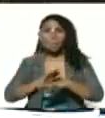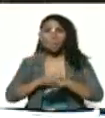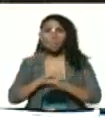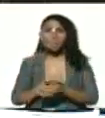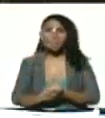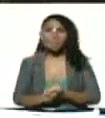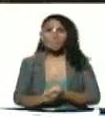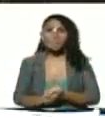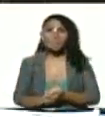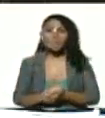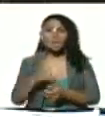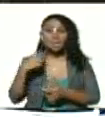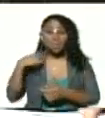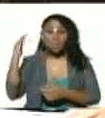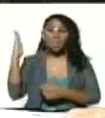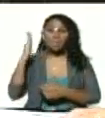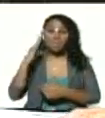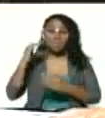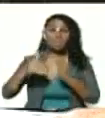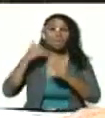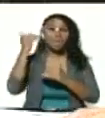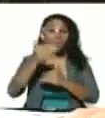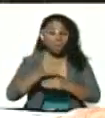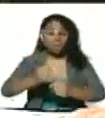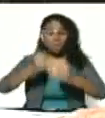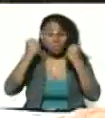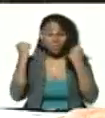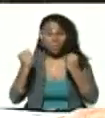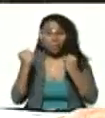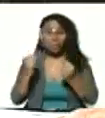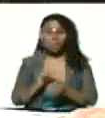que lo que le va a venir después es duro